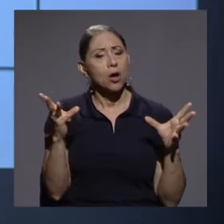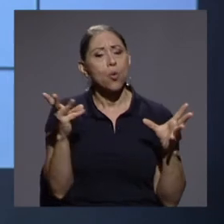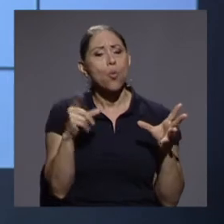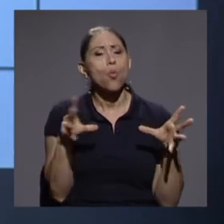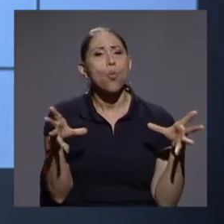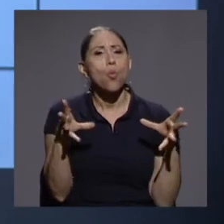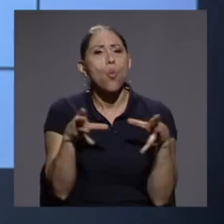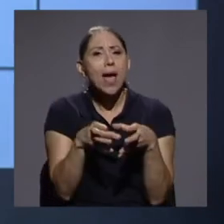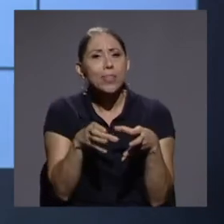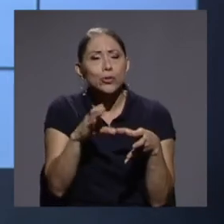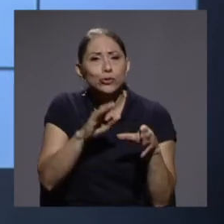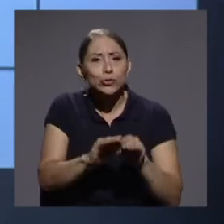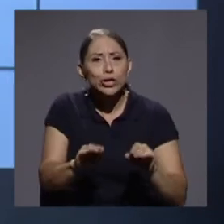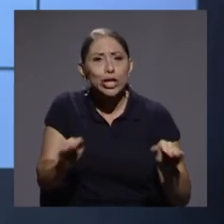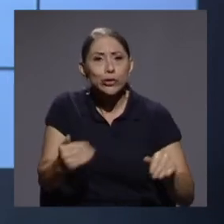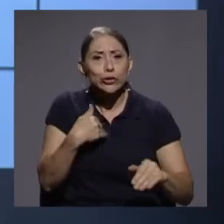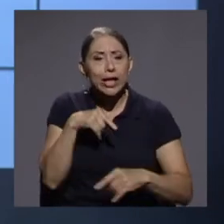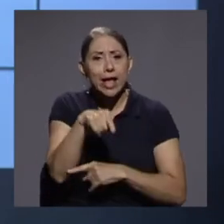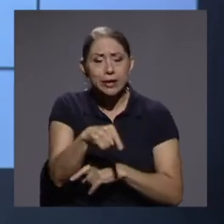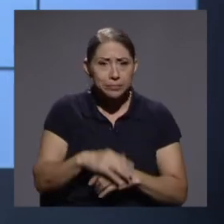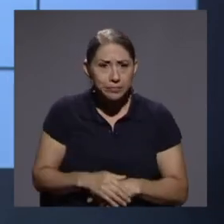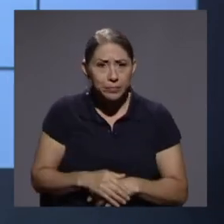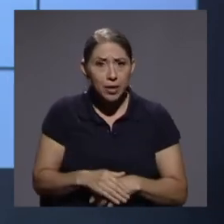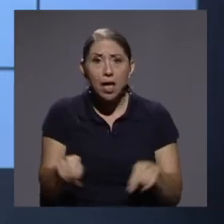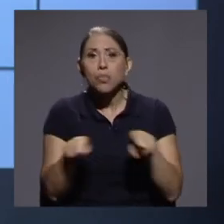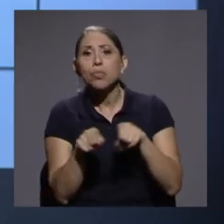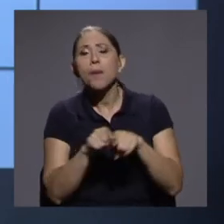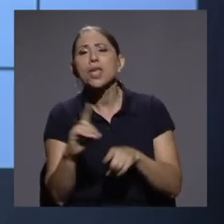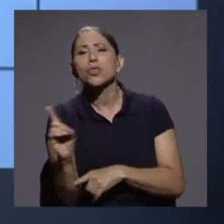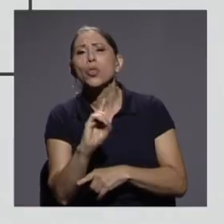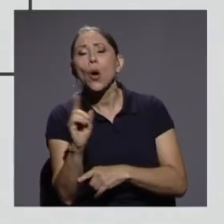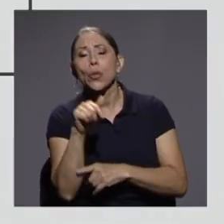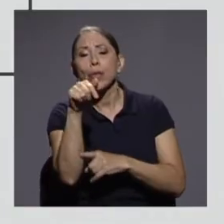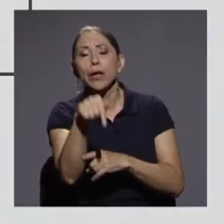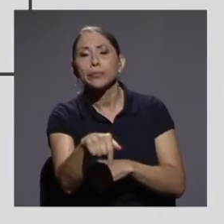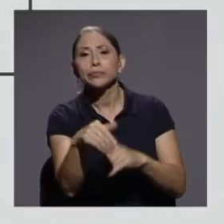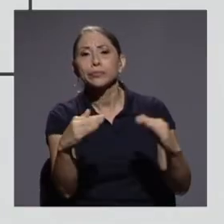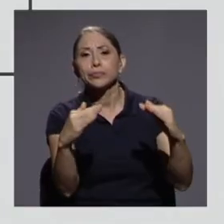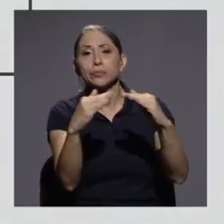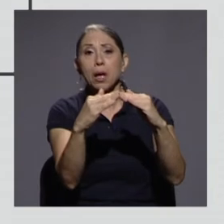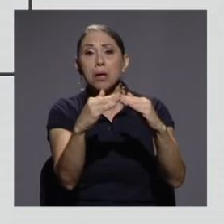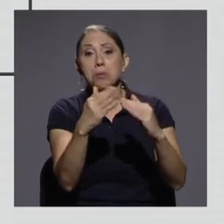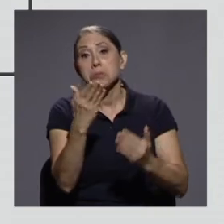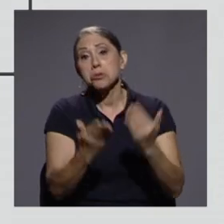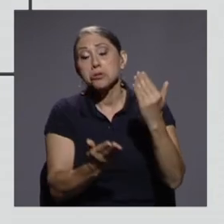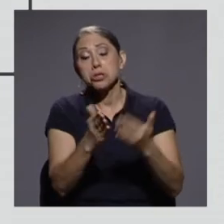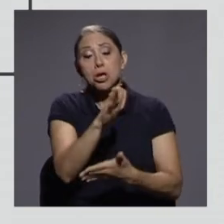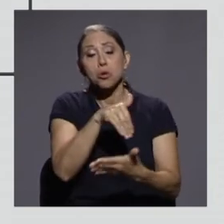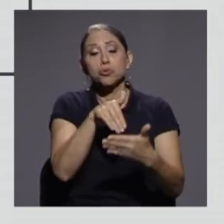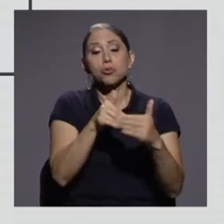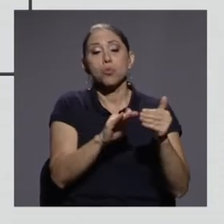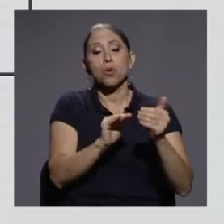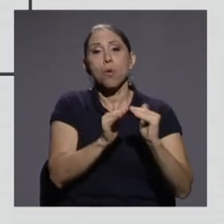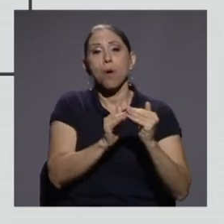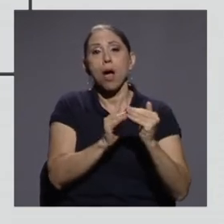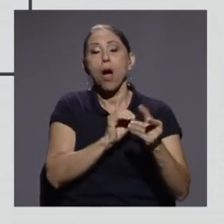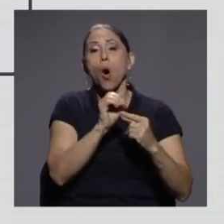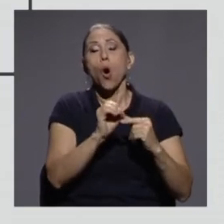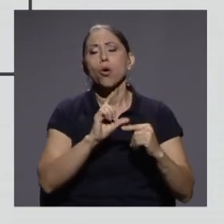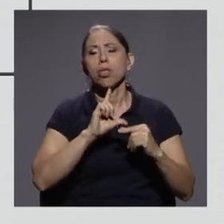Hay otros factores que tienen que ver con la localización geográfica del hogar, si se está en una zona urbana, si se está en una zona rural.